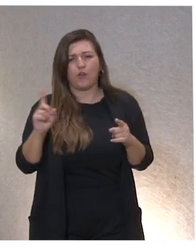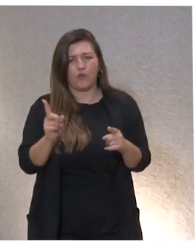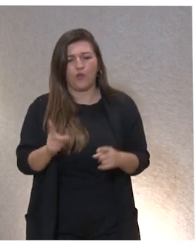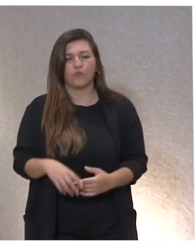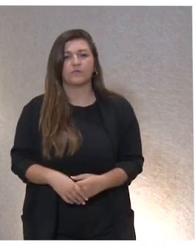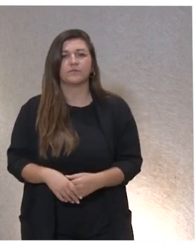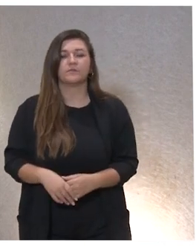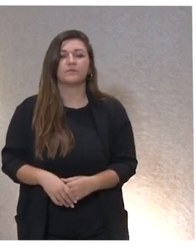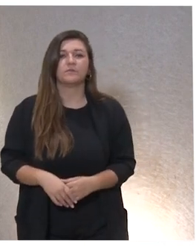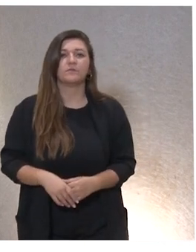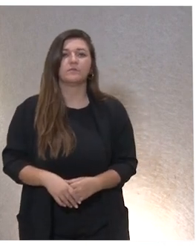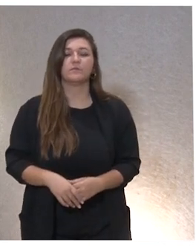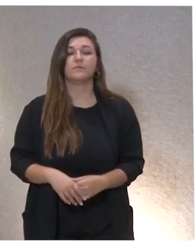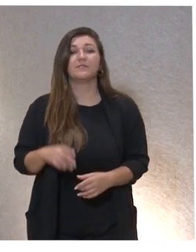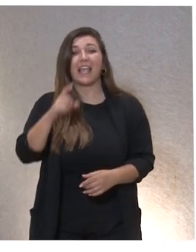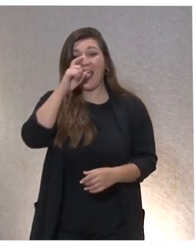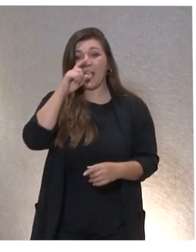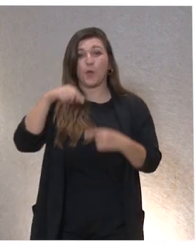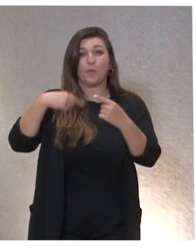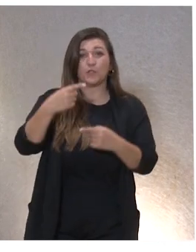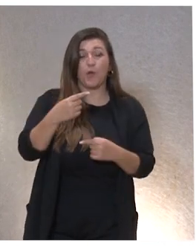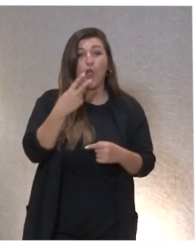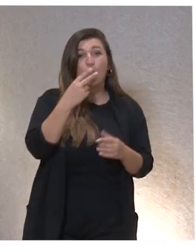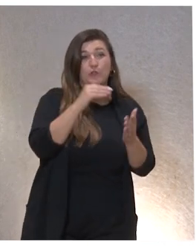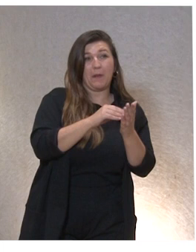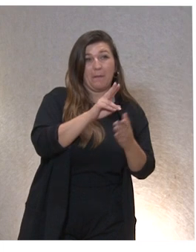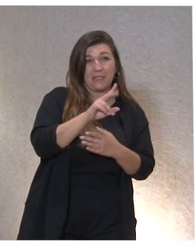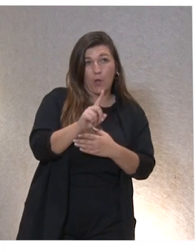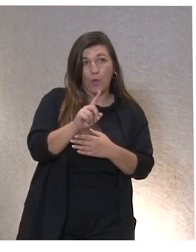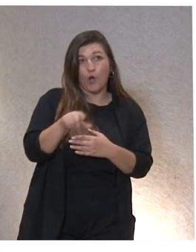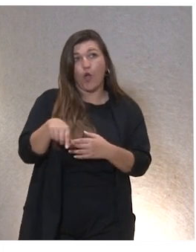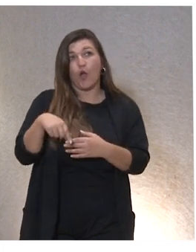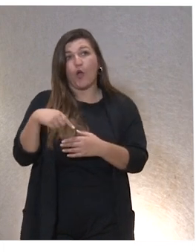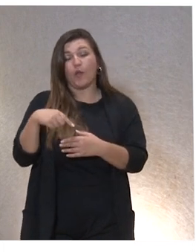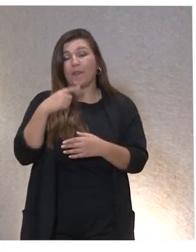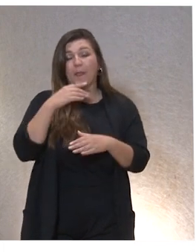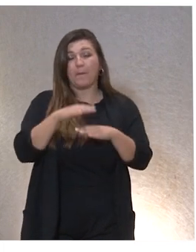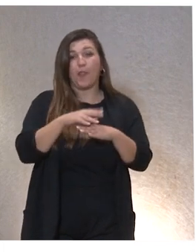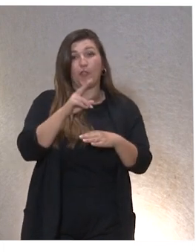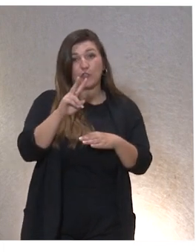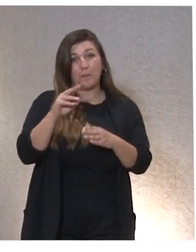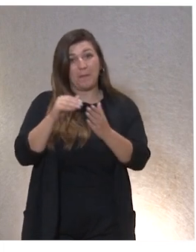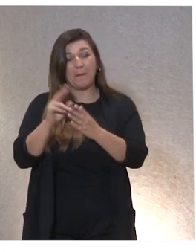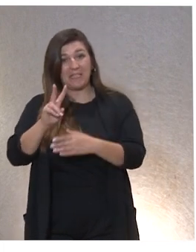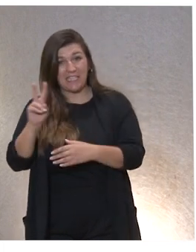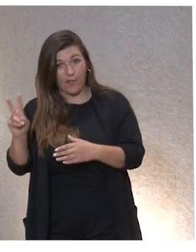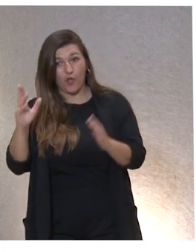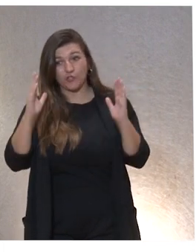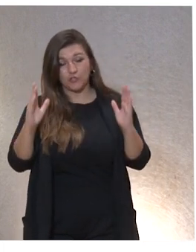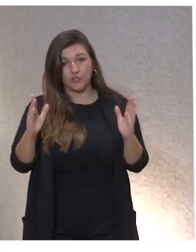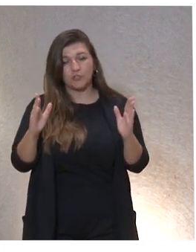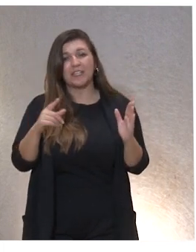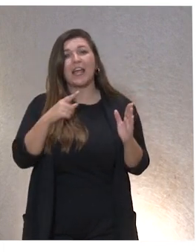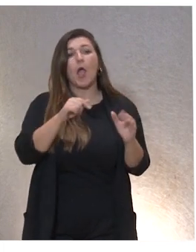Y en los años siguientes, entre 2021 y 2022, tras tener el modelo teórico,